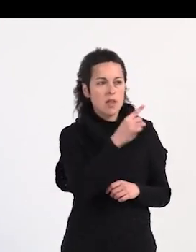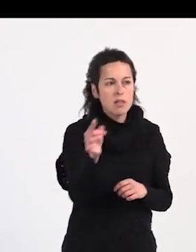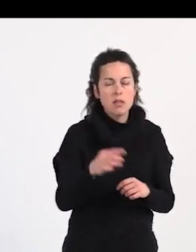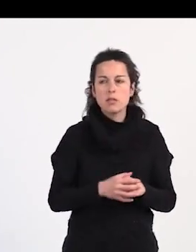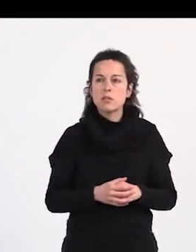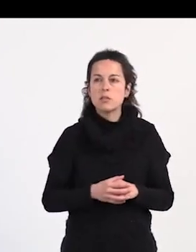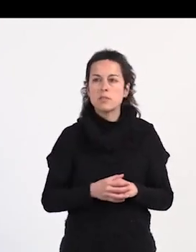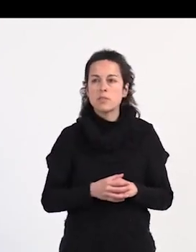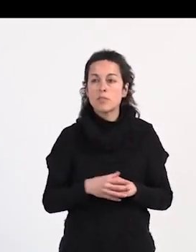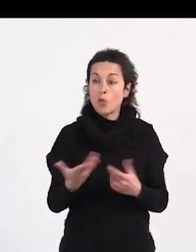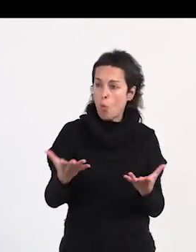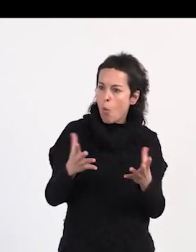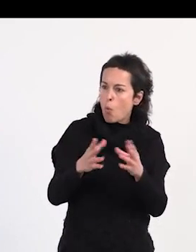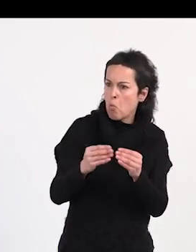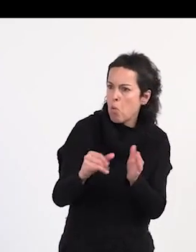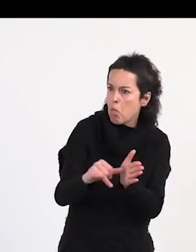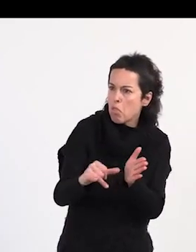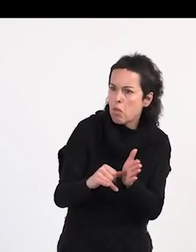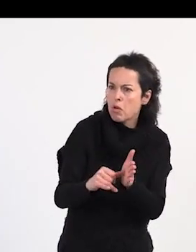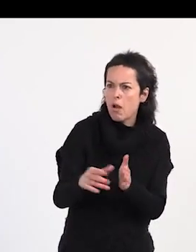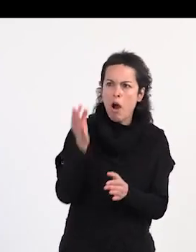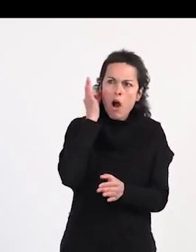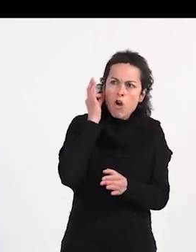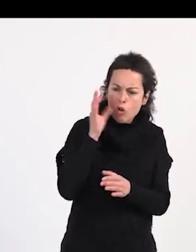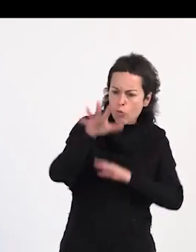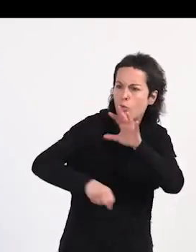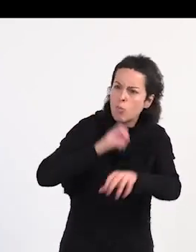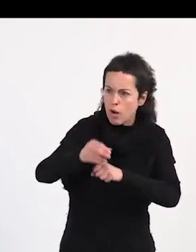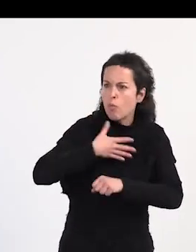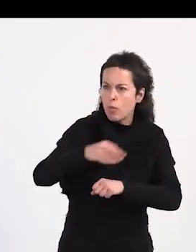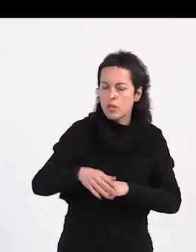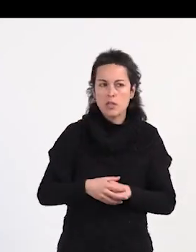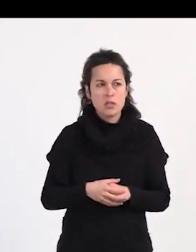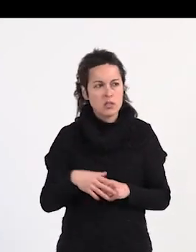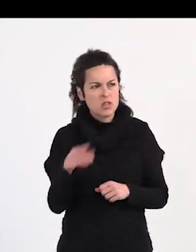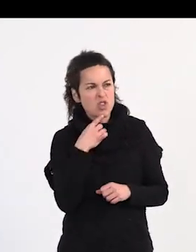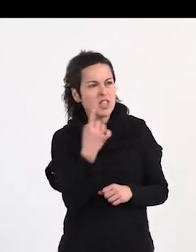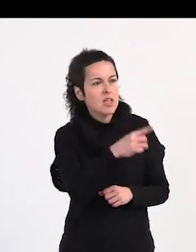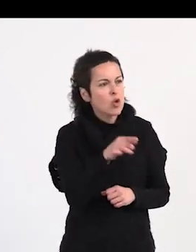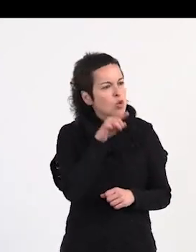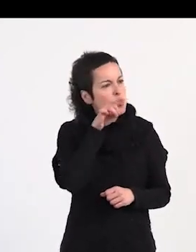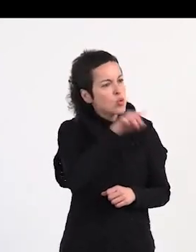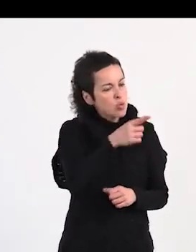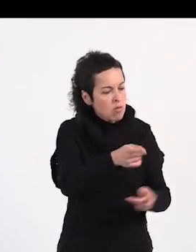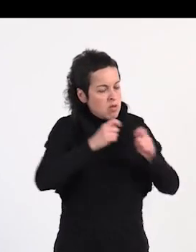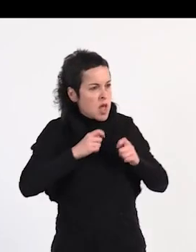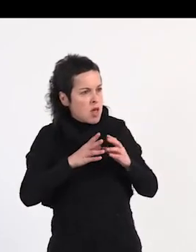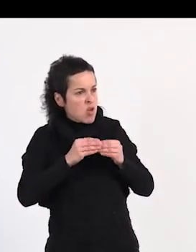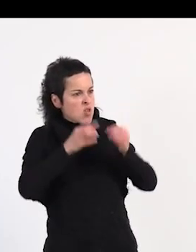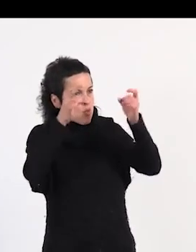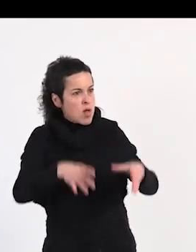la mercancía está a alcance, ellas son el producto, yo te digo que eres tú quien nos objetualiza.